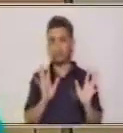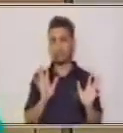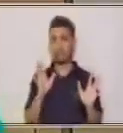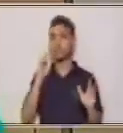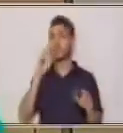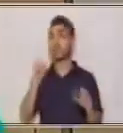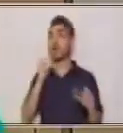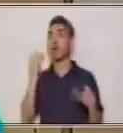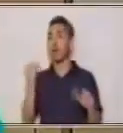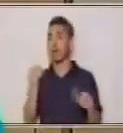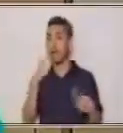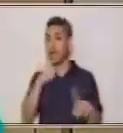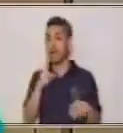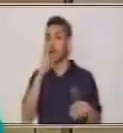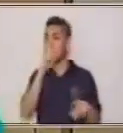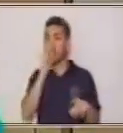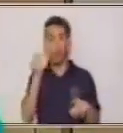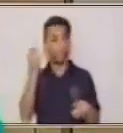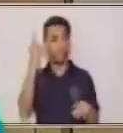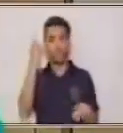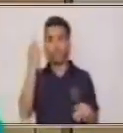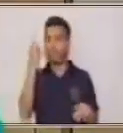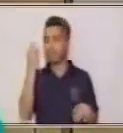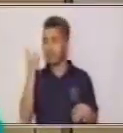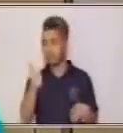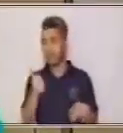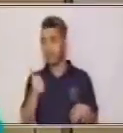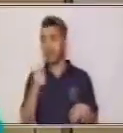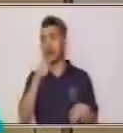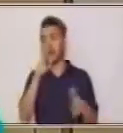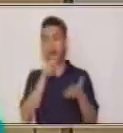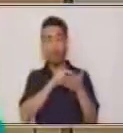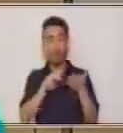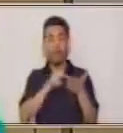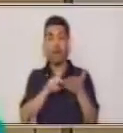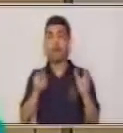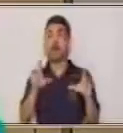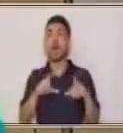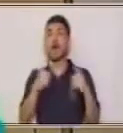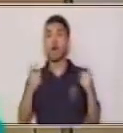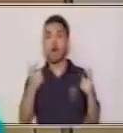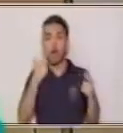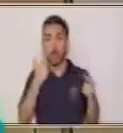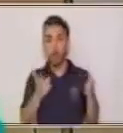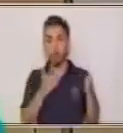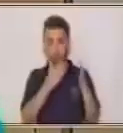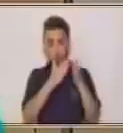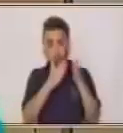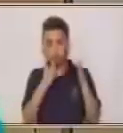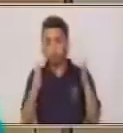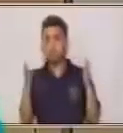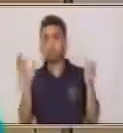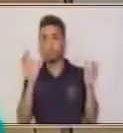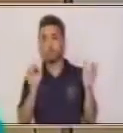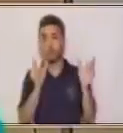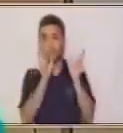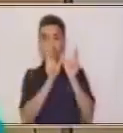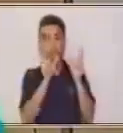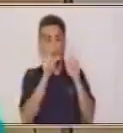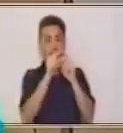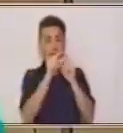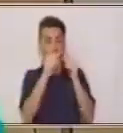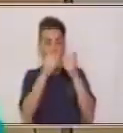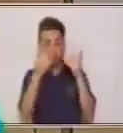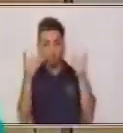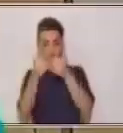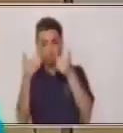si no, no nos van a entender. Lo mismo si leemos algo que está de esta forma. No comprendemos lo que